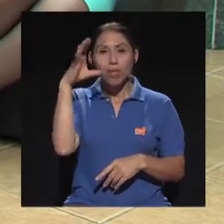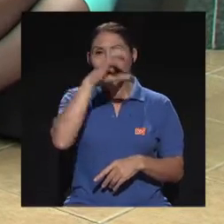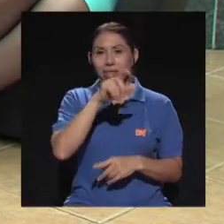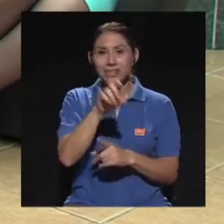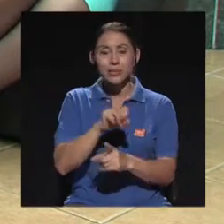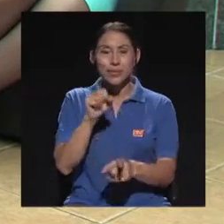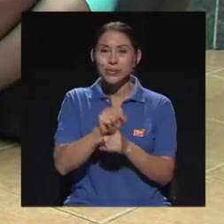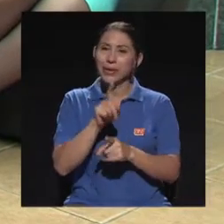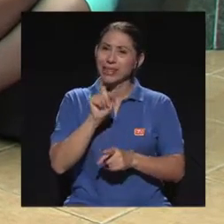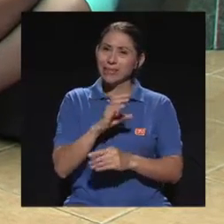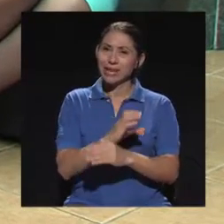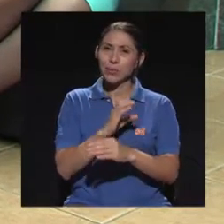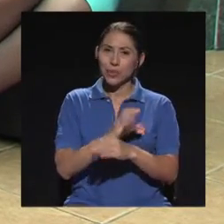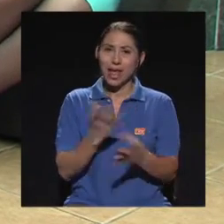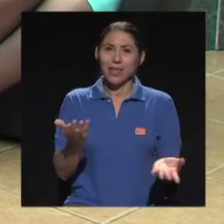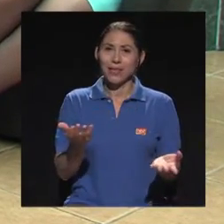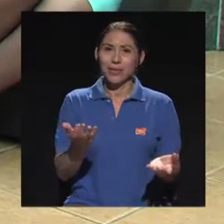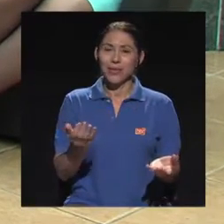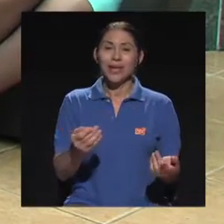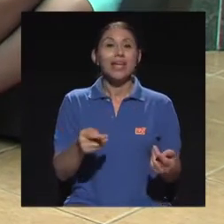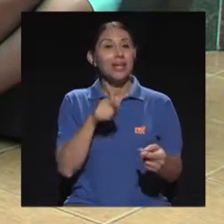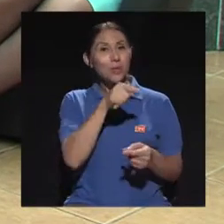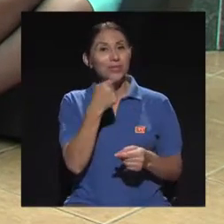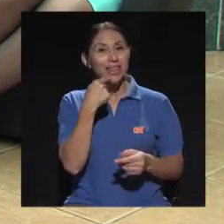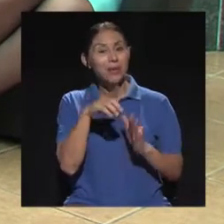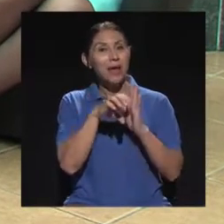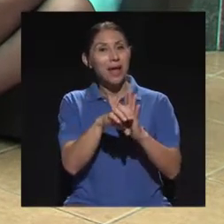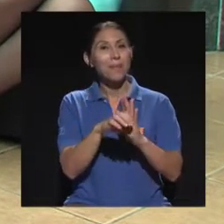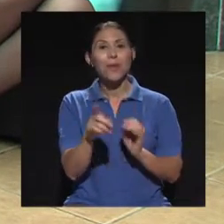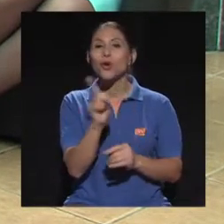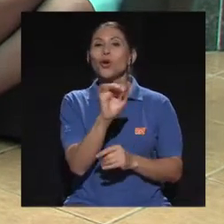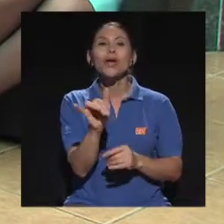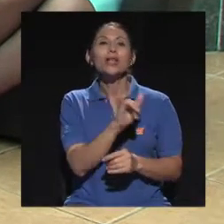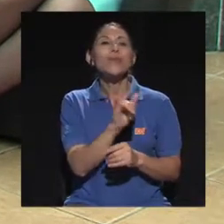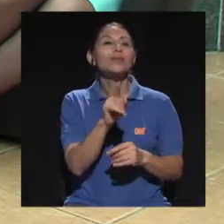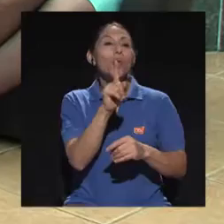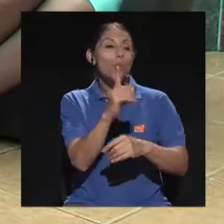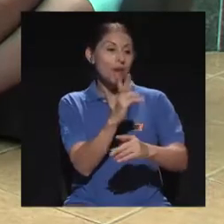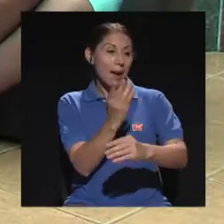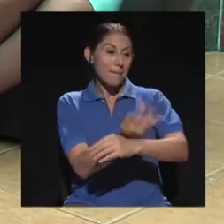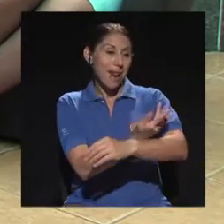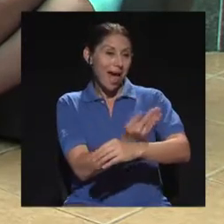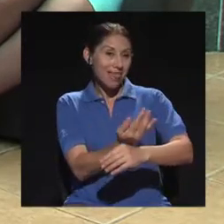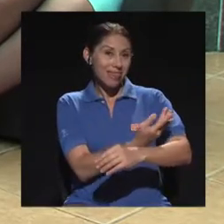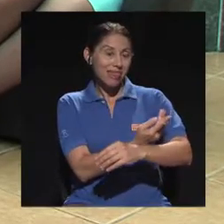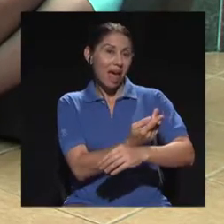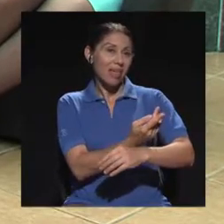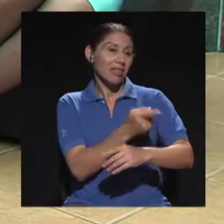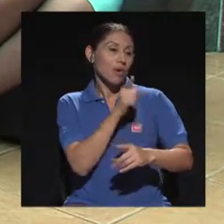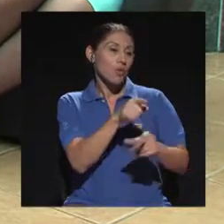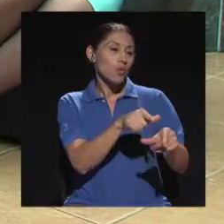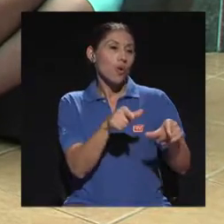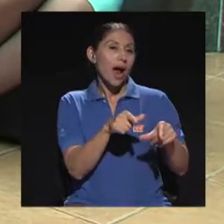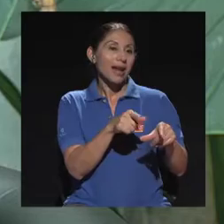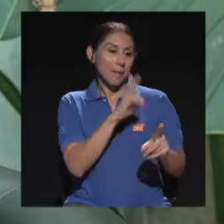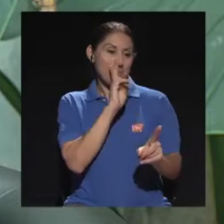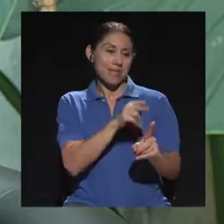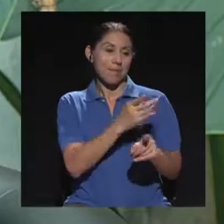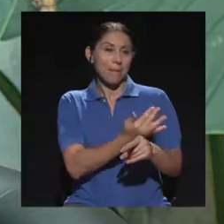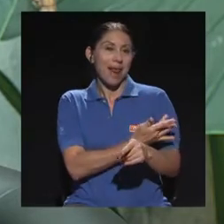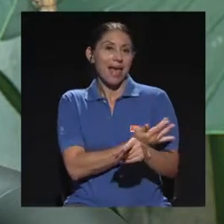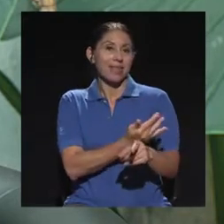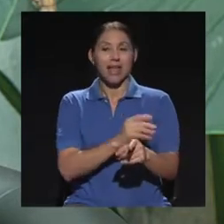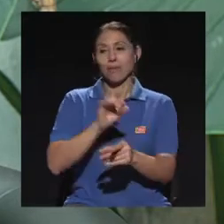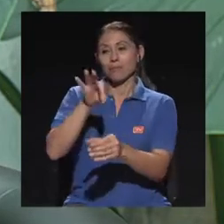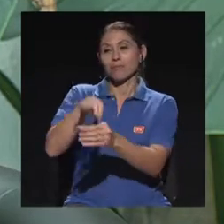que se da, ¿verdad? Claro. Que hay que tener cuidado y que como usted daba este ejemplo, no es lo mismo una planta sembrada en X lugar que en otro sitio. Exactamente. Ahora, la gente